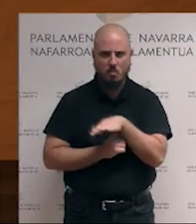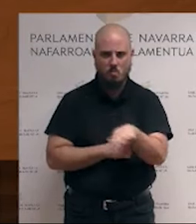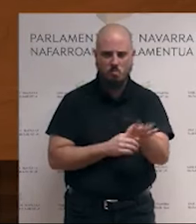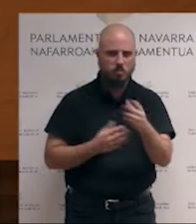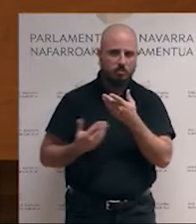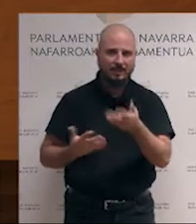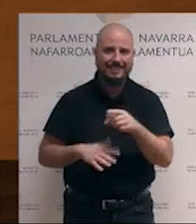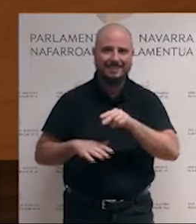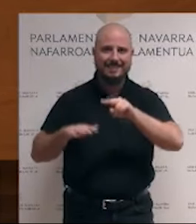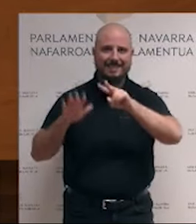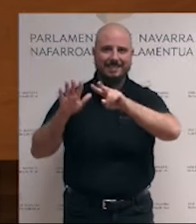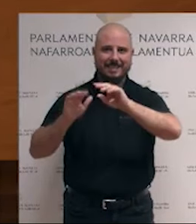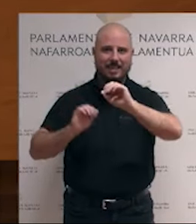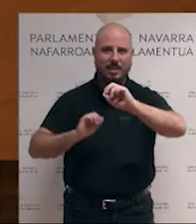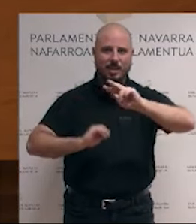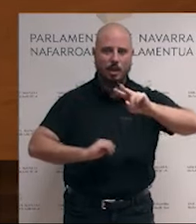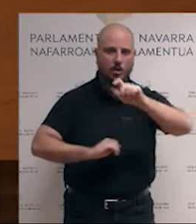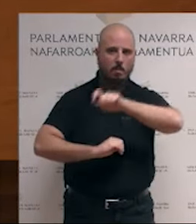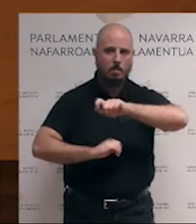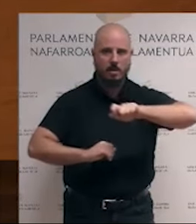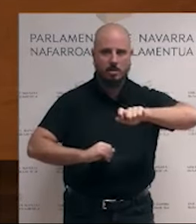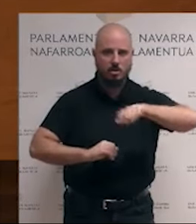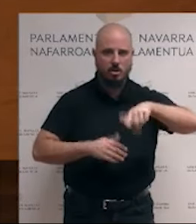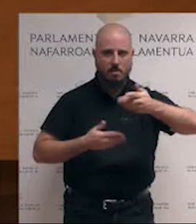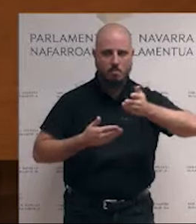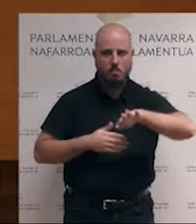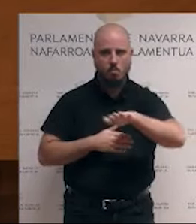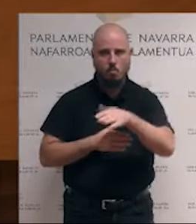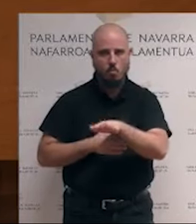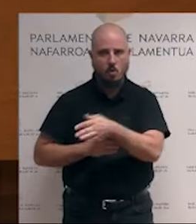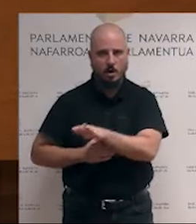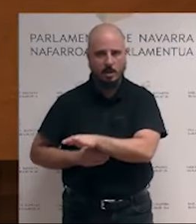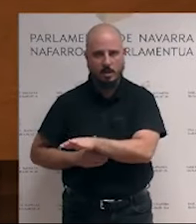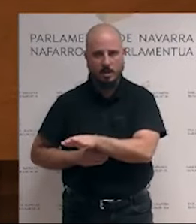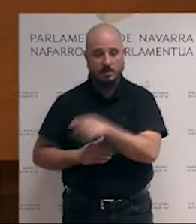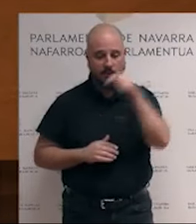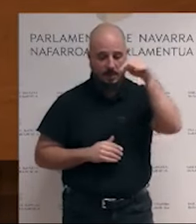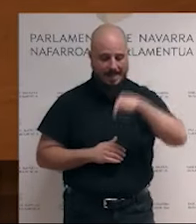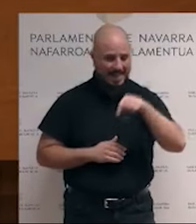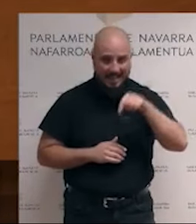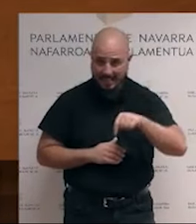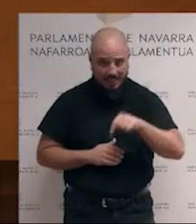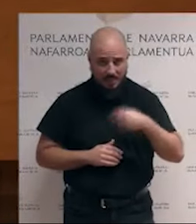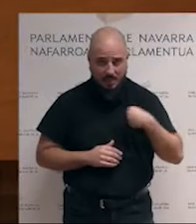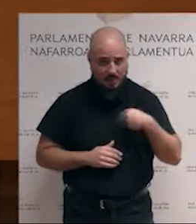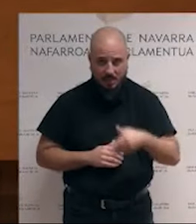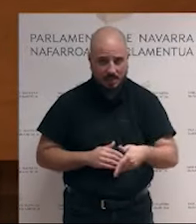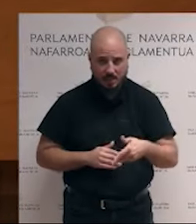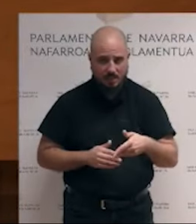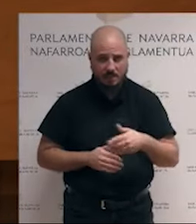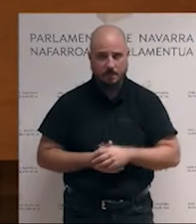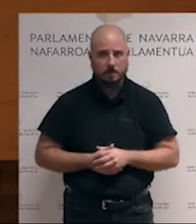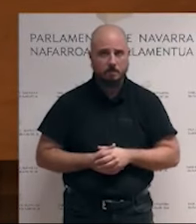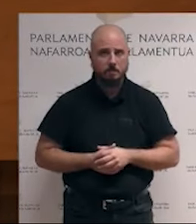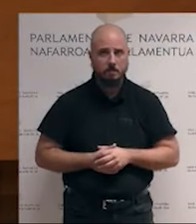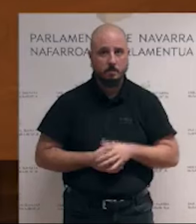702 personas han fallecido en ella. Y también aquí, aquí mismo, aquí, recordemos las